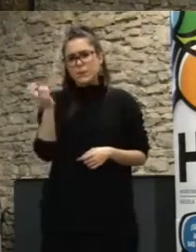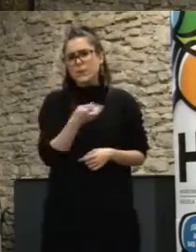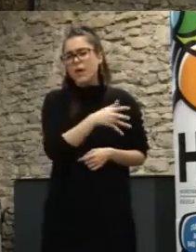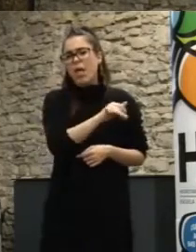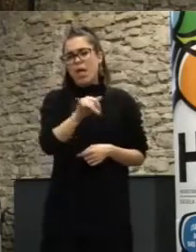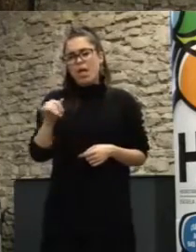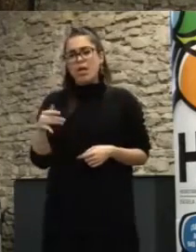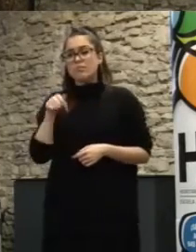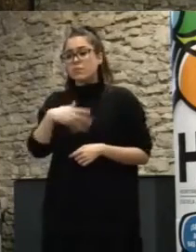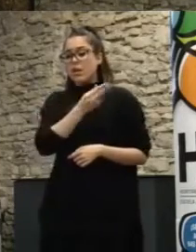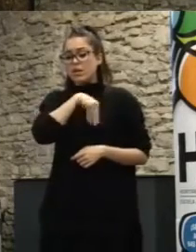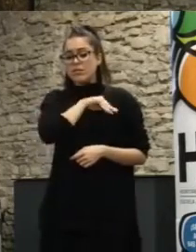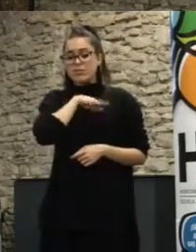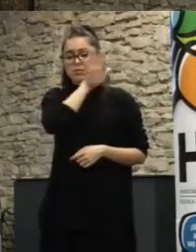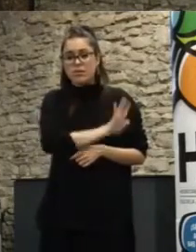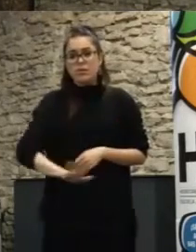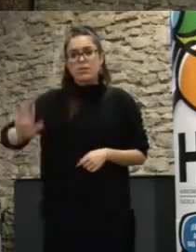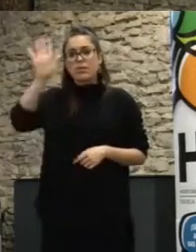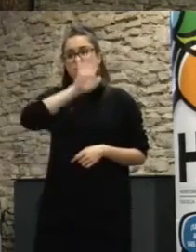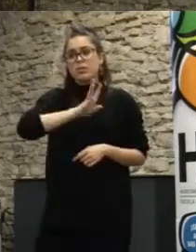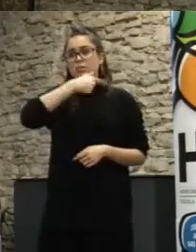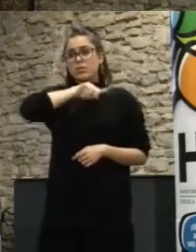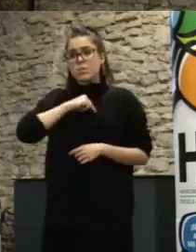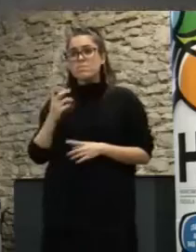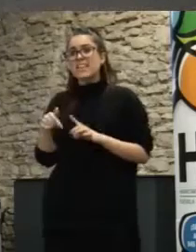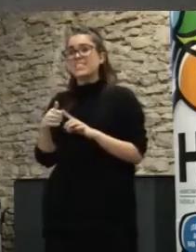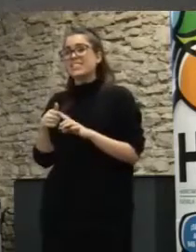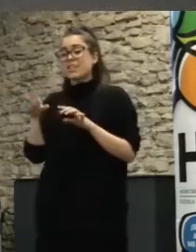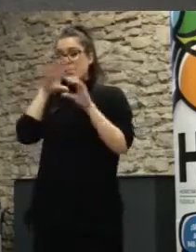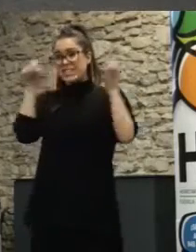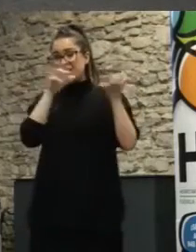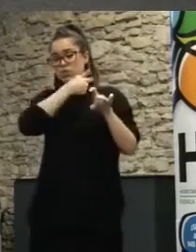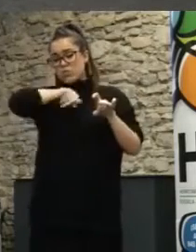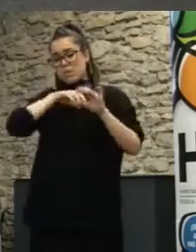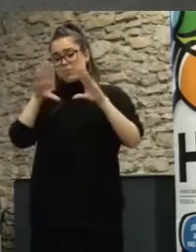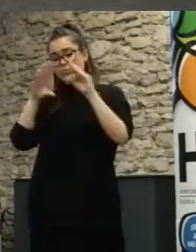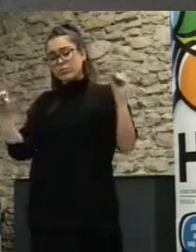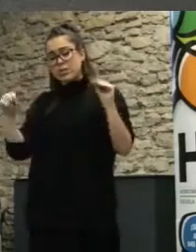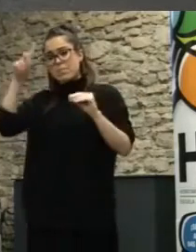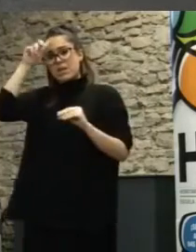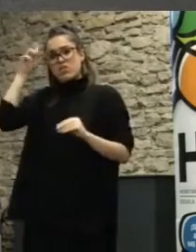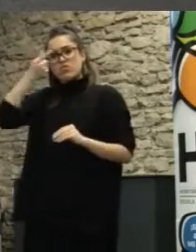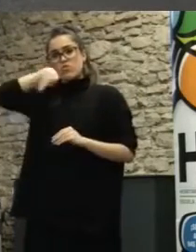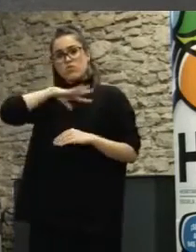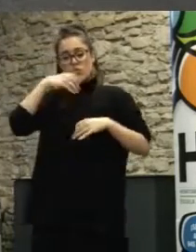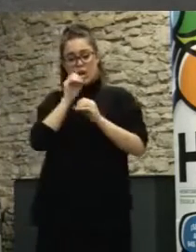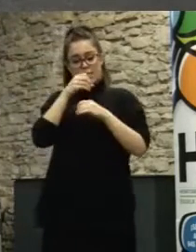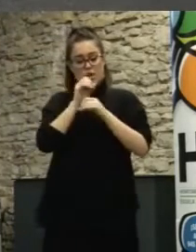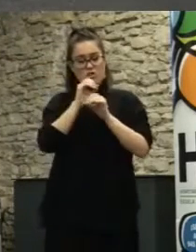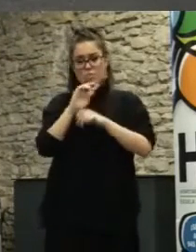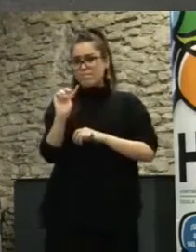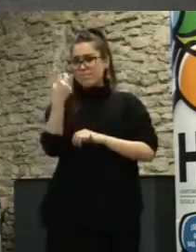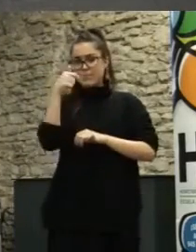en el caso español desde Novagop hemos puesto junto con la Universidad Autónoma de Madrid el primer laboratorio de gobierno vinculado a la universidad